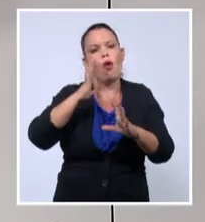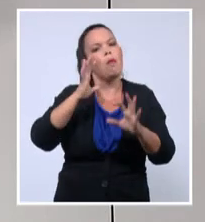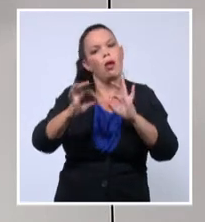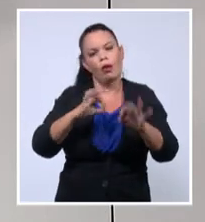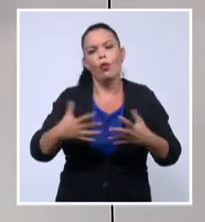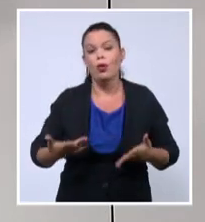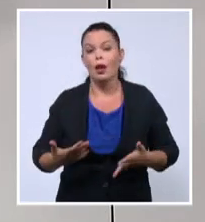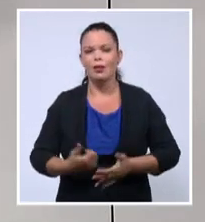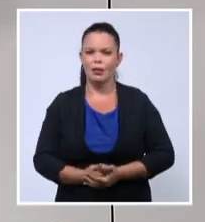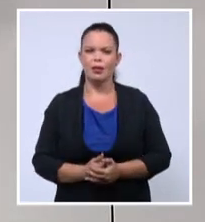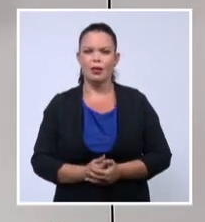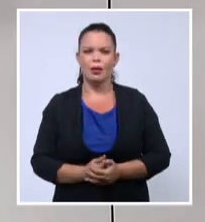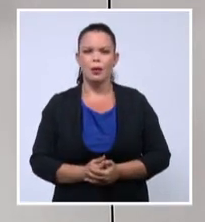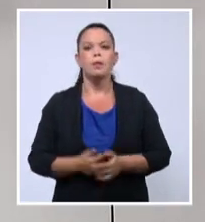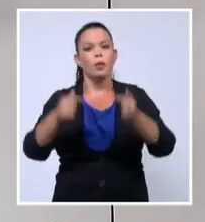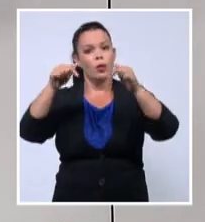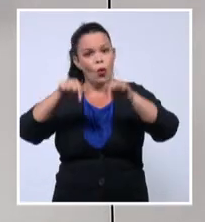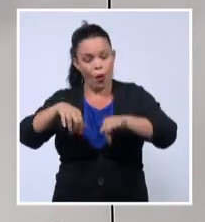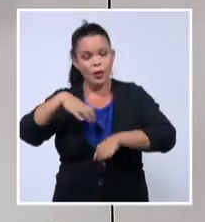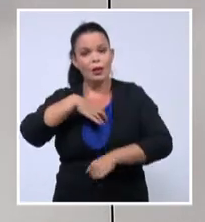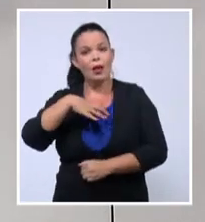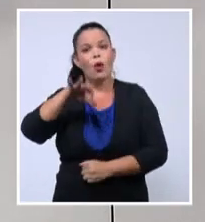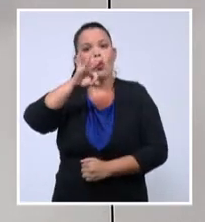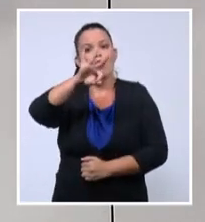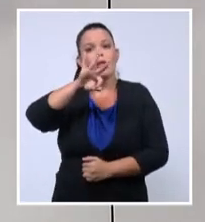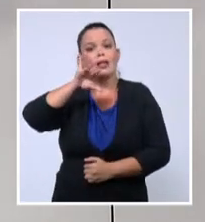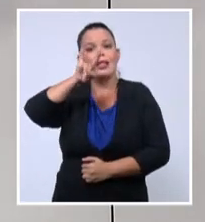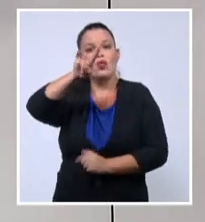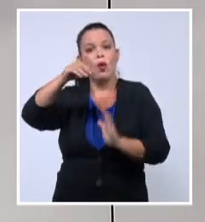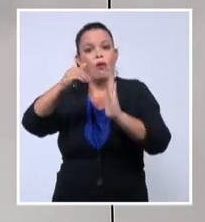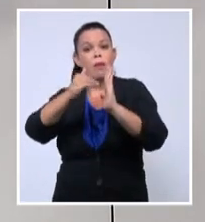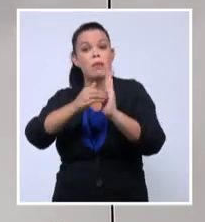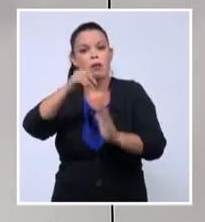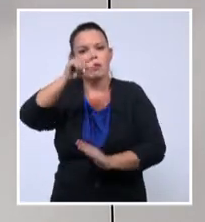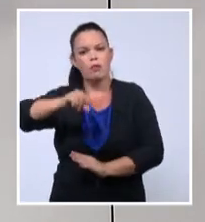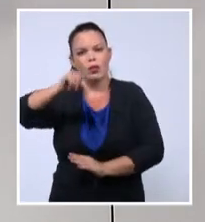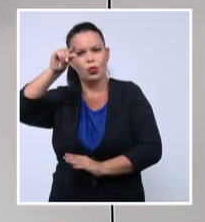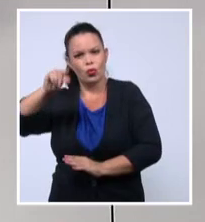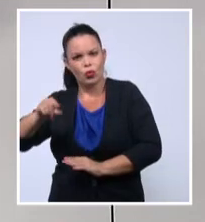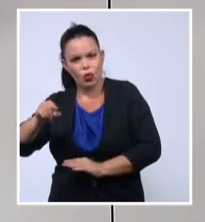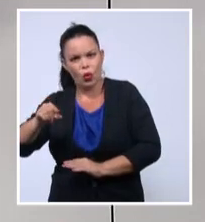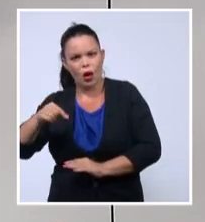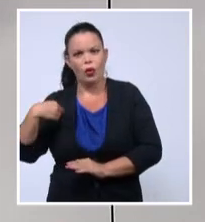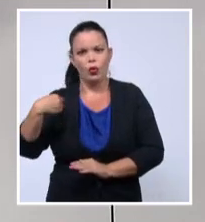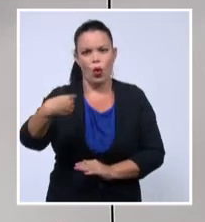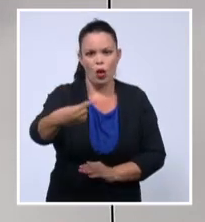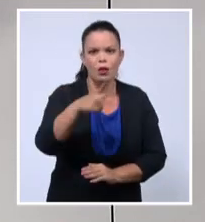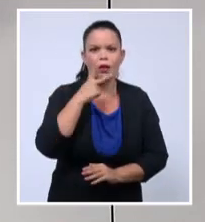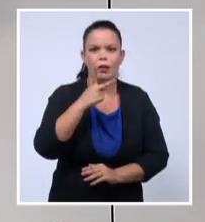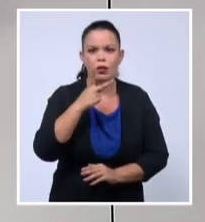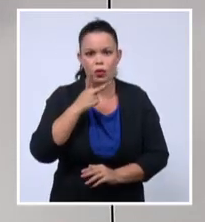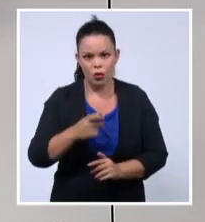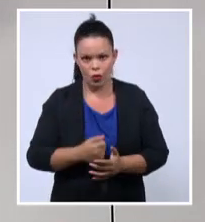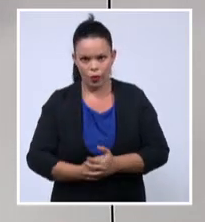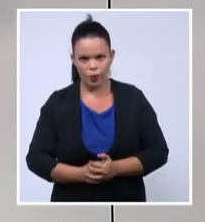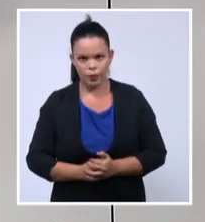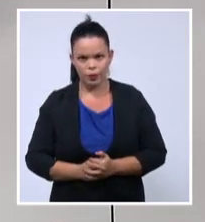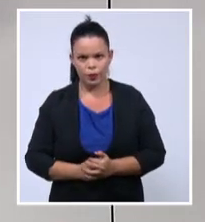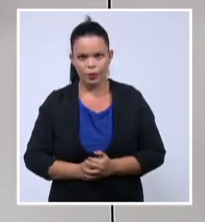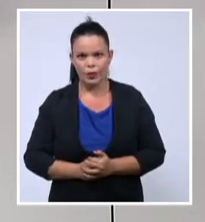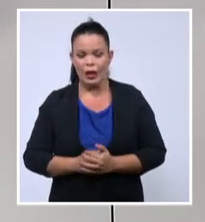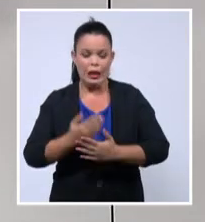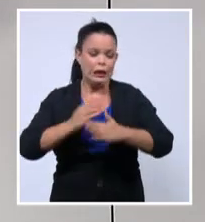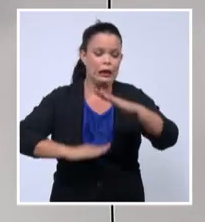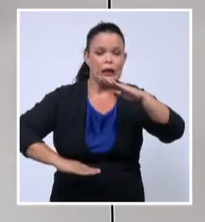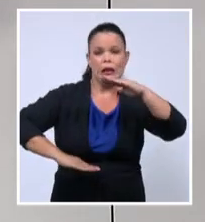llegar hoy a los 89 mil pacientes. Los sitios donde se realizan las pruebas están desbordados. La triste